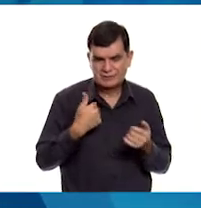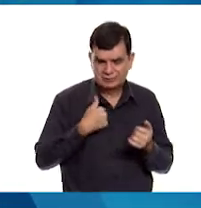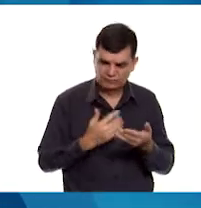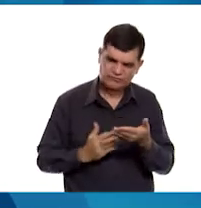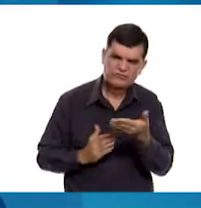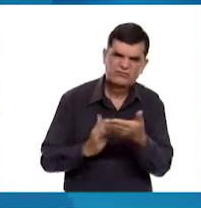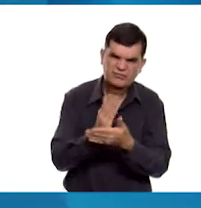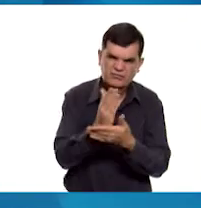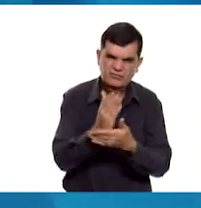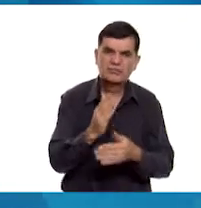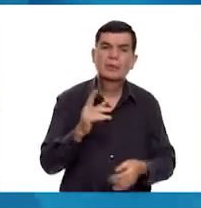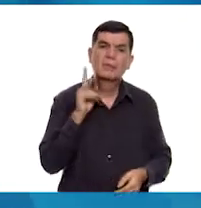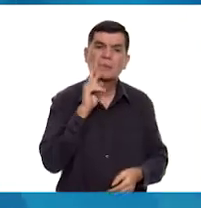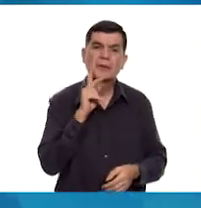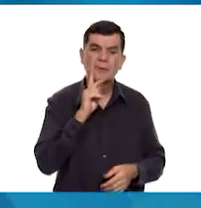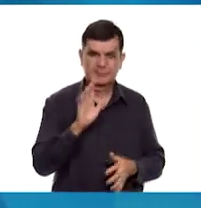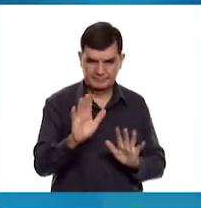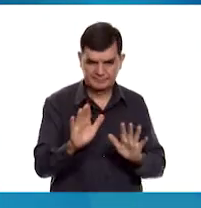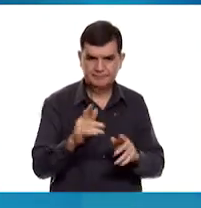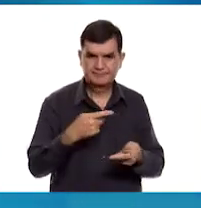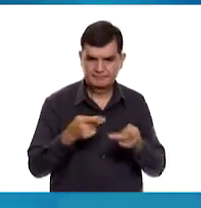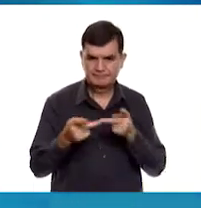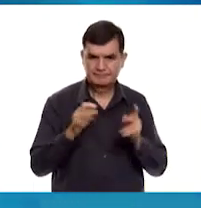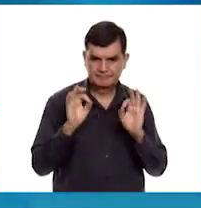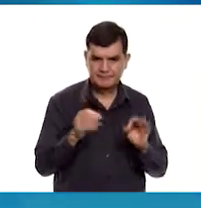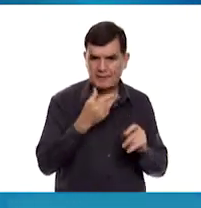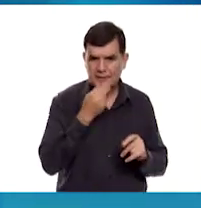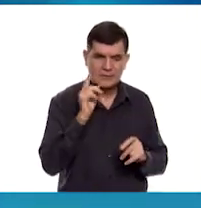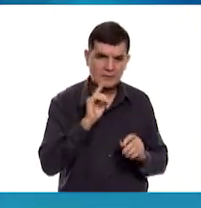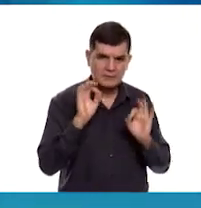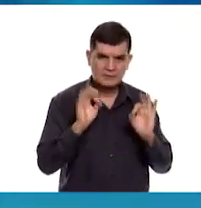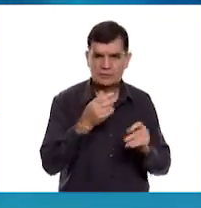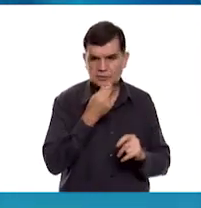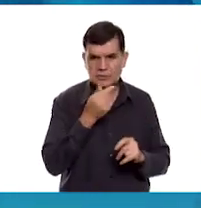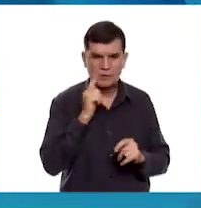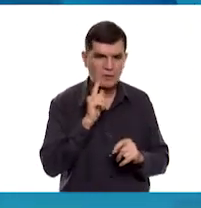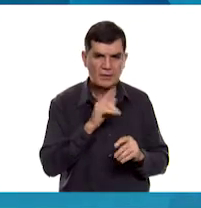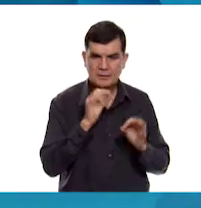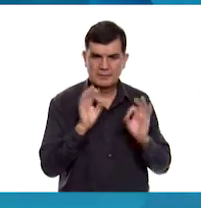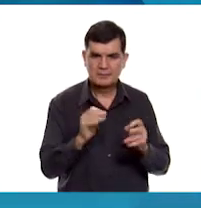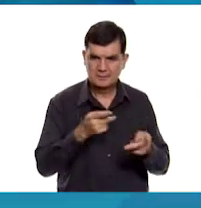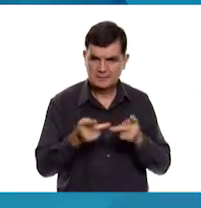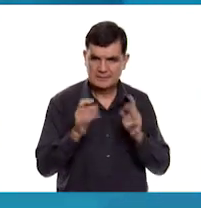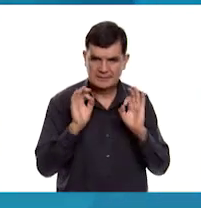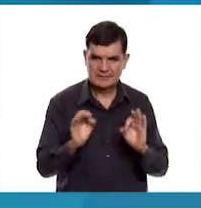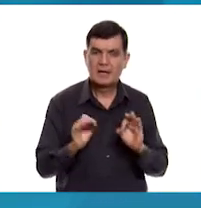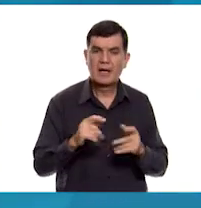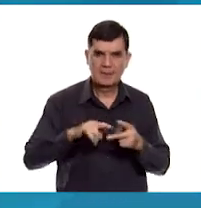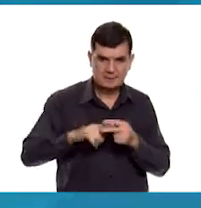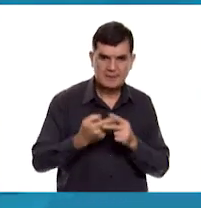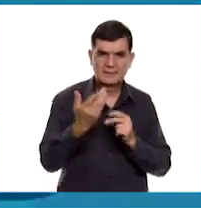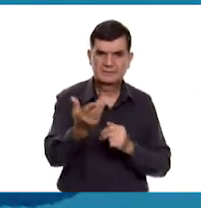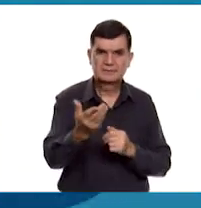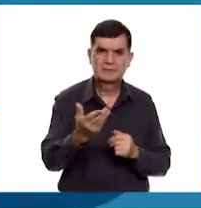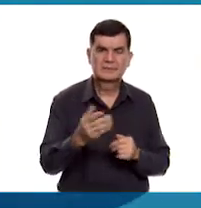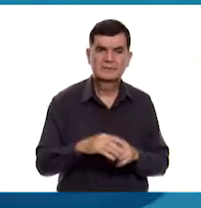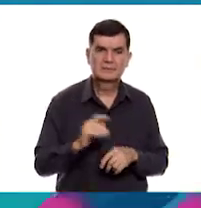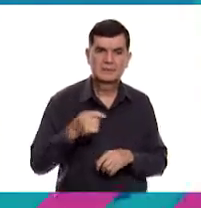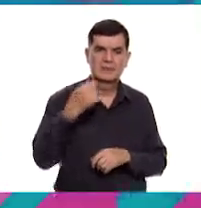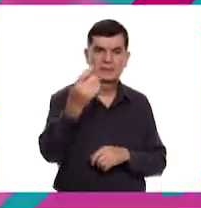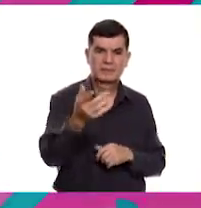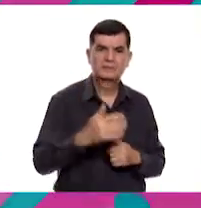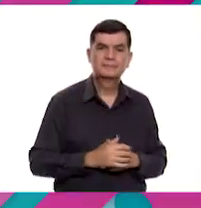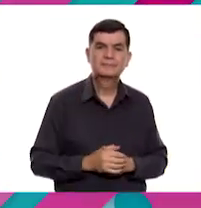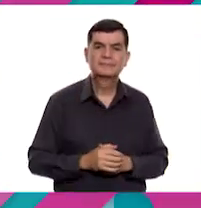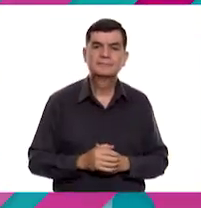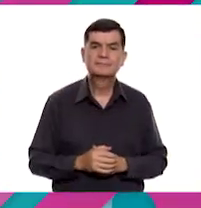reto. ¿Ok? ¿Están listos? ¿Listas? Niños, niñas, ¿ok? Bueno, pues comencemos. Les hago entrega del dardo.